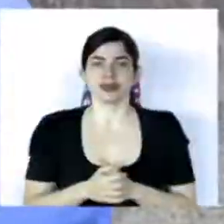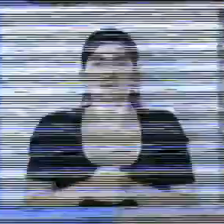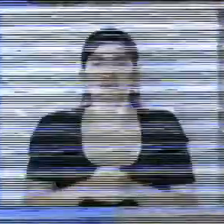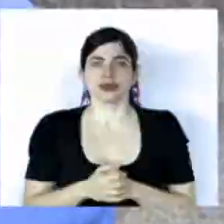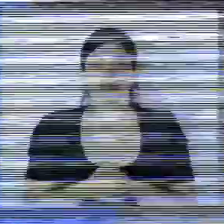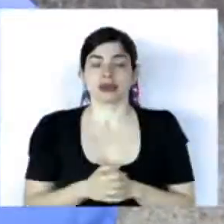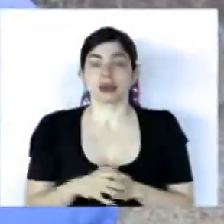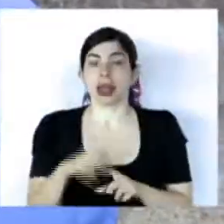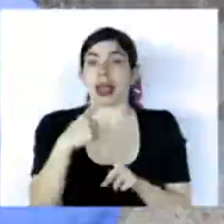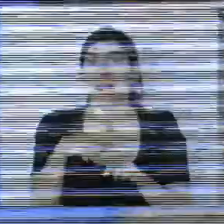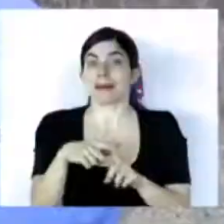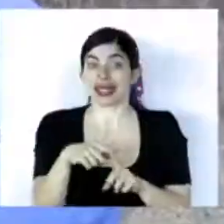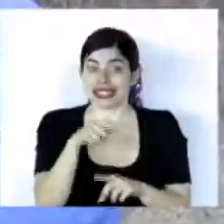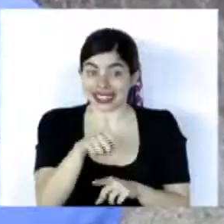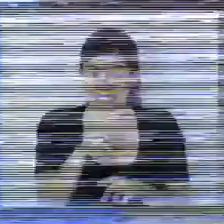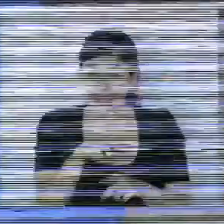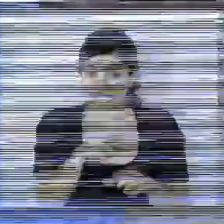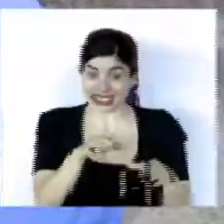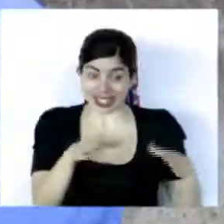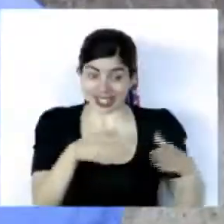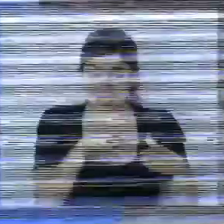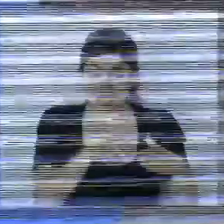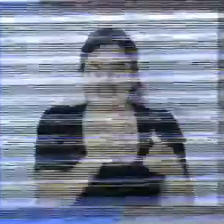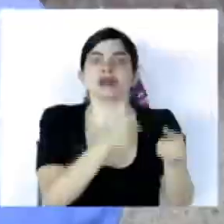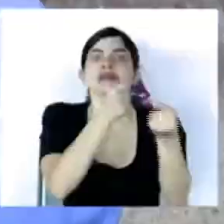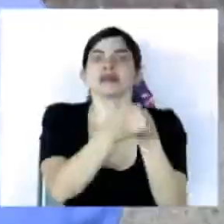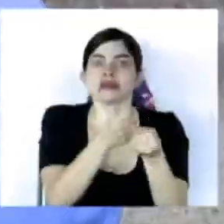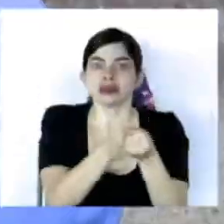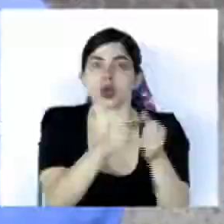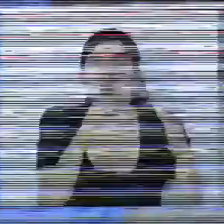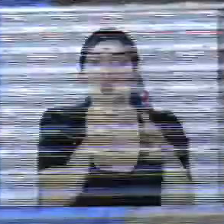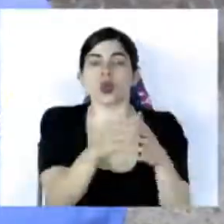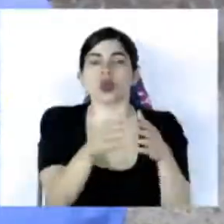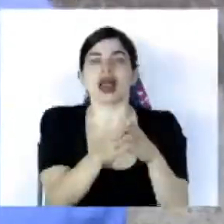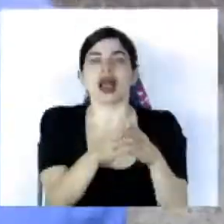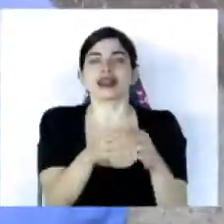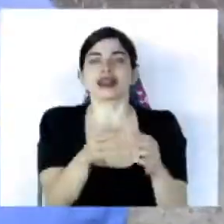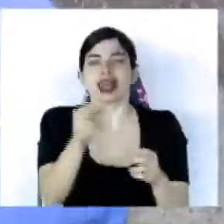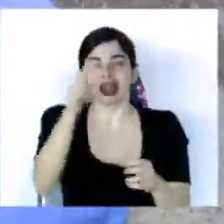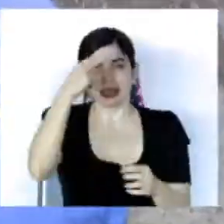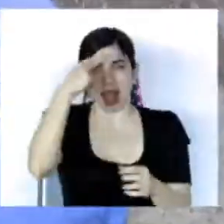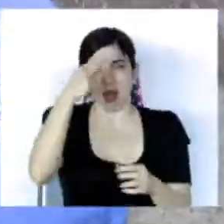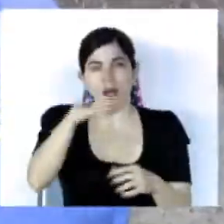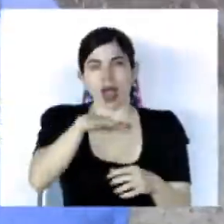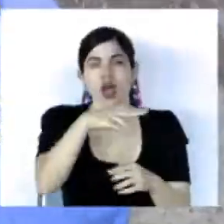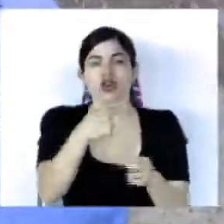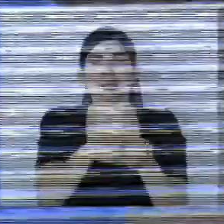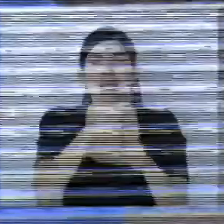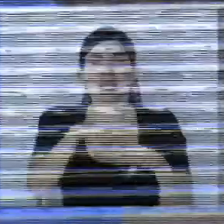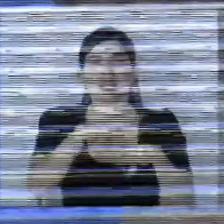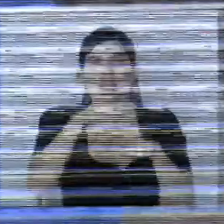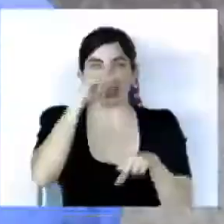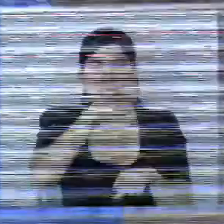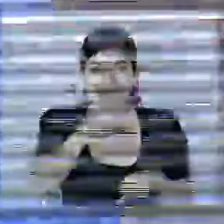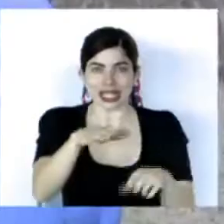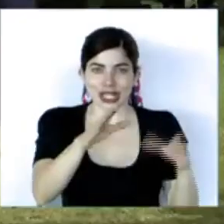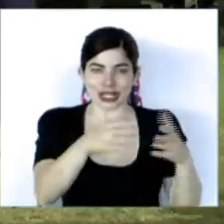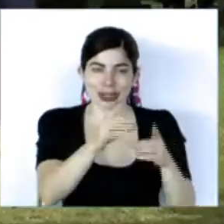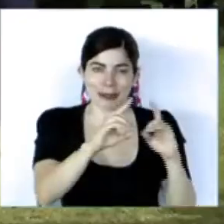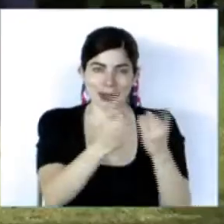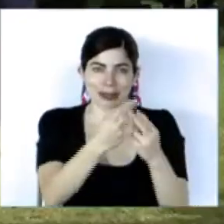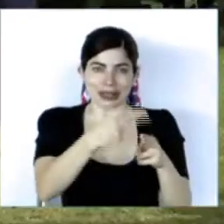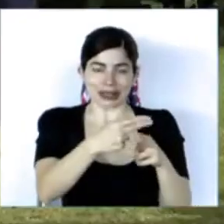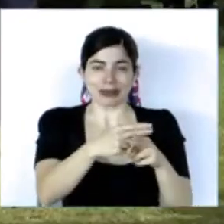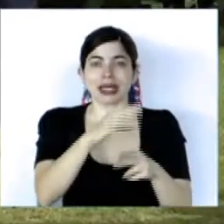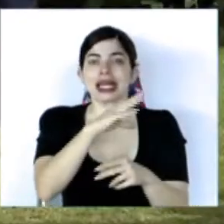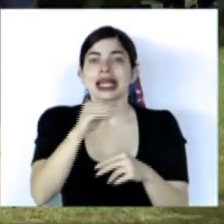además esta unidad apoyó a la unidad del trauma del hospital nacional de niños y a diferentes servicios de emergencia de la caja costarricense